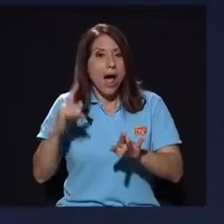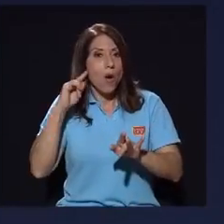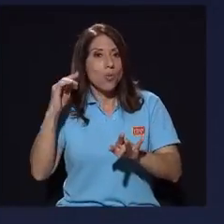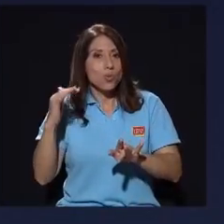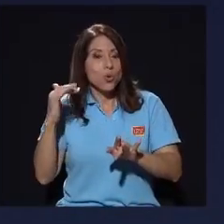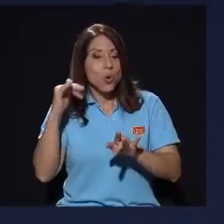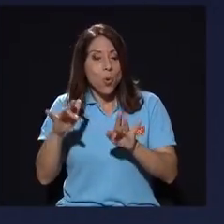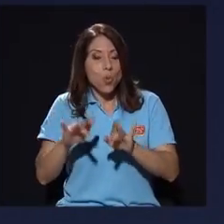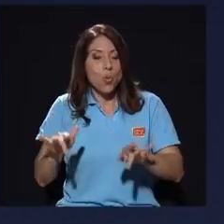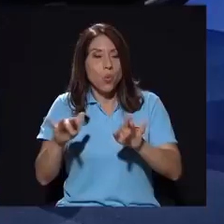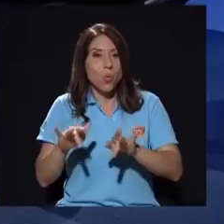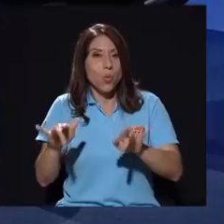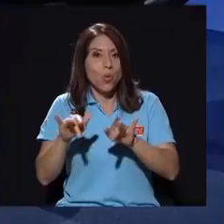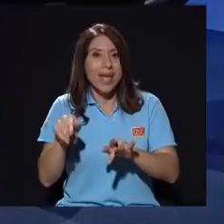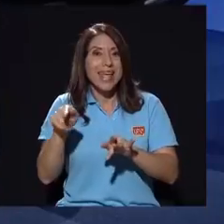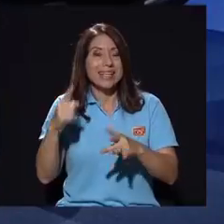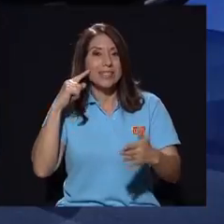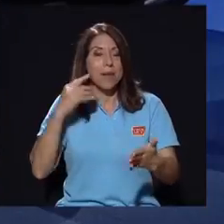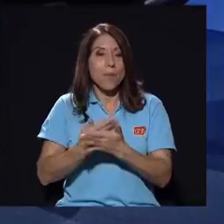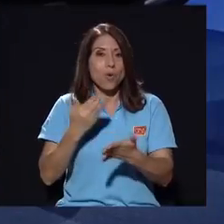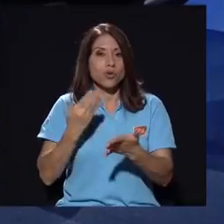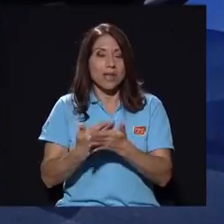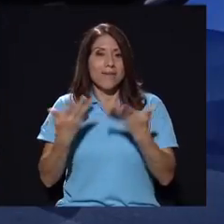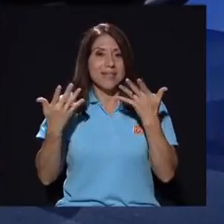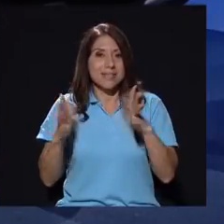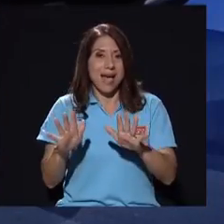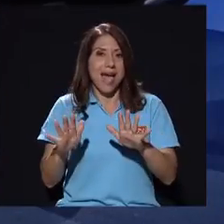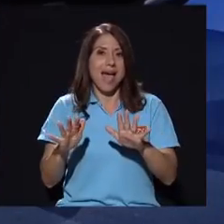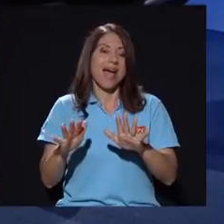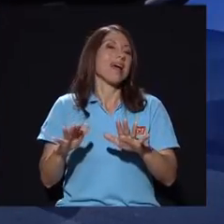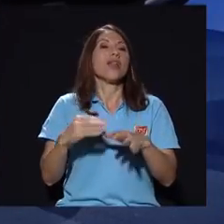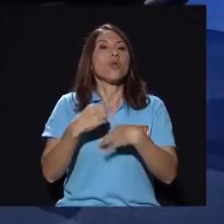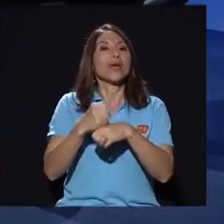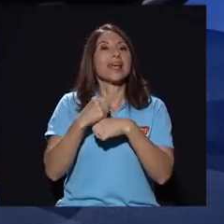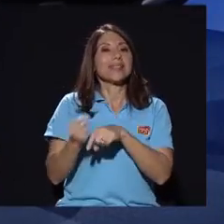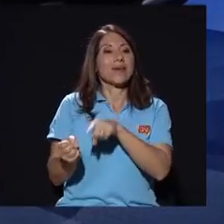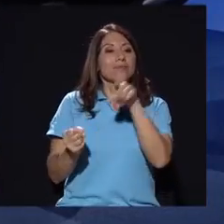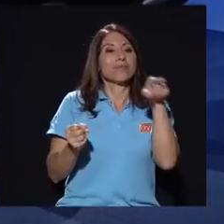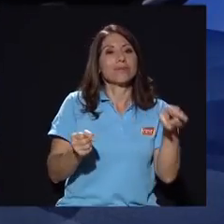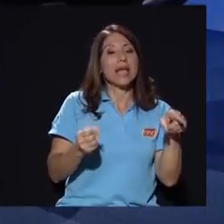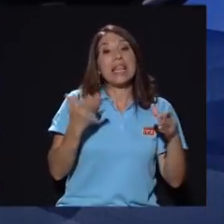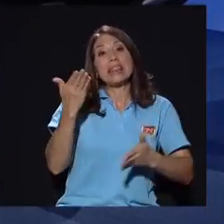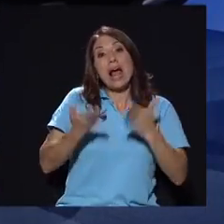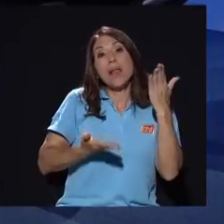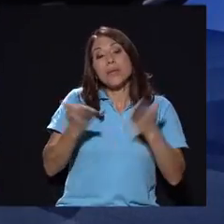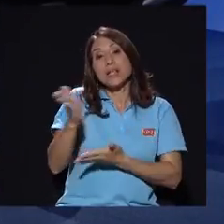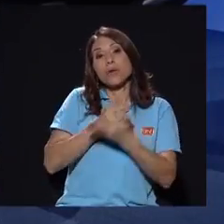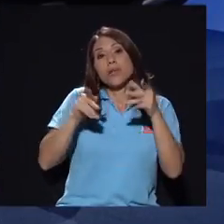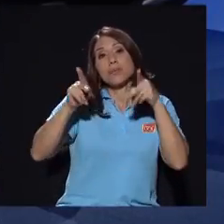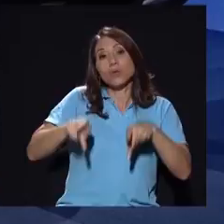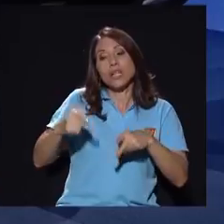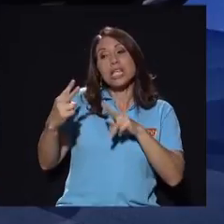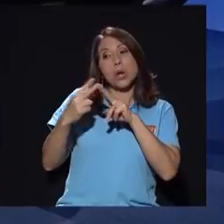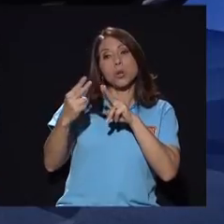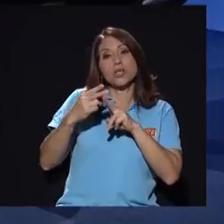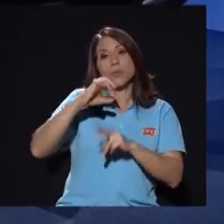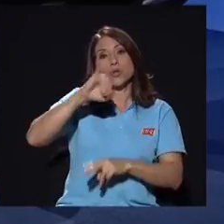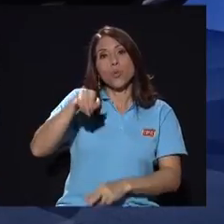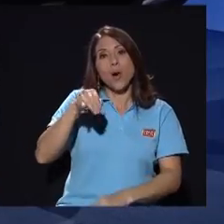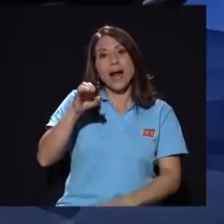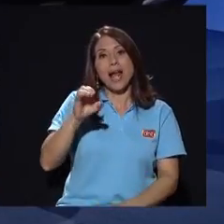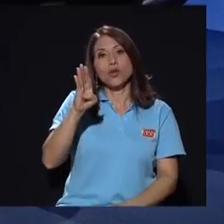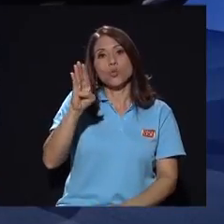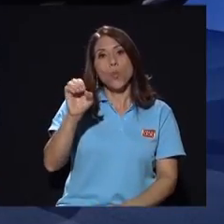una pieza que ya demostraba el actuar. Tal vez los que conocíamos a Juan Carlos Bolaños en algún otro momento lo habíamos